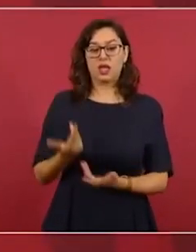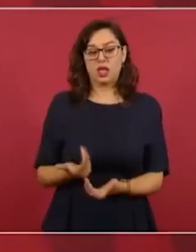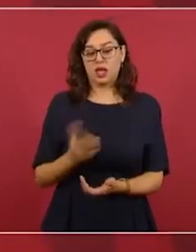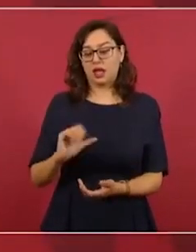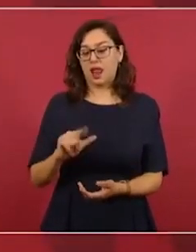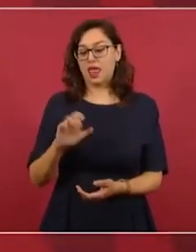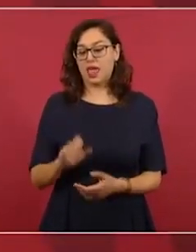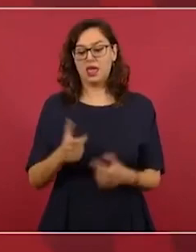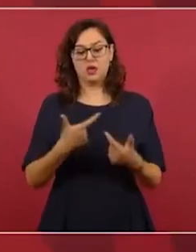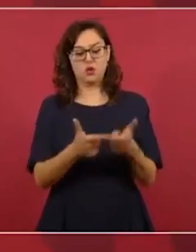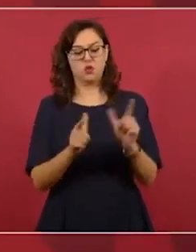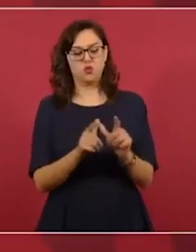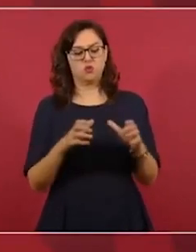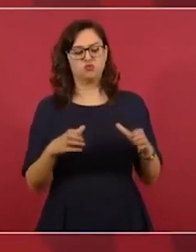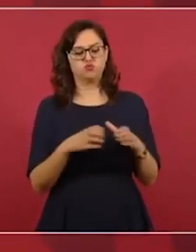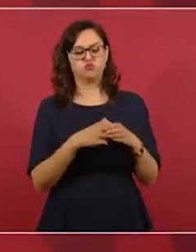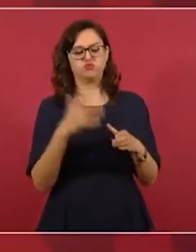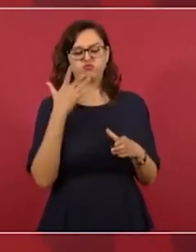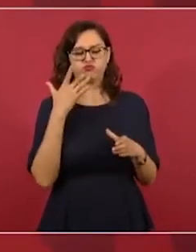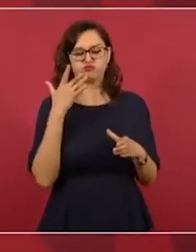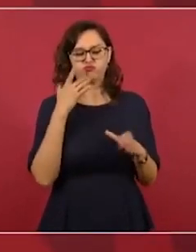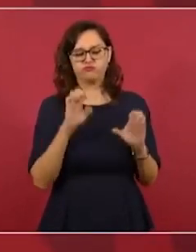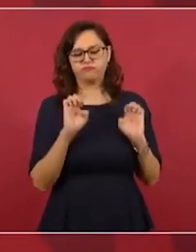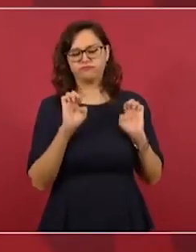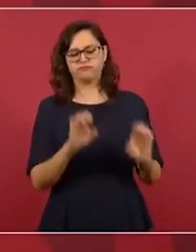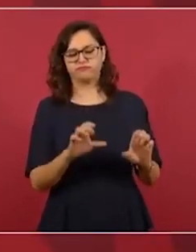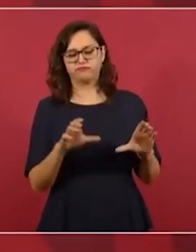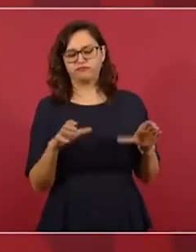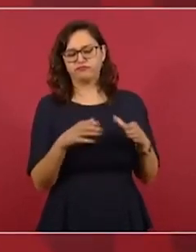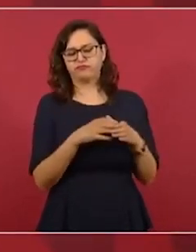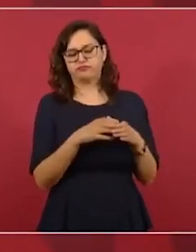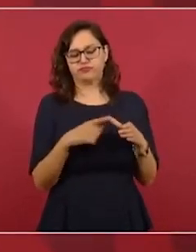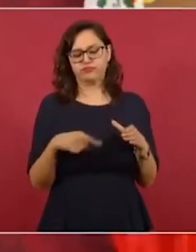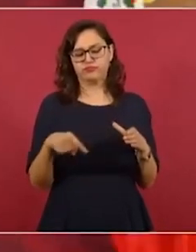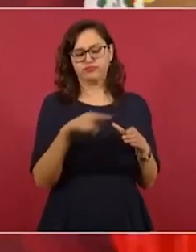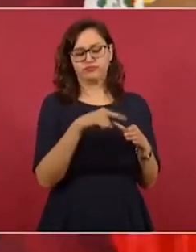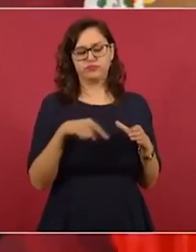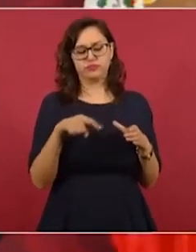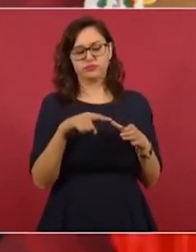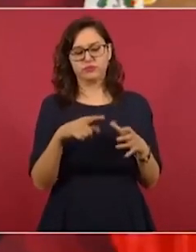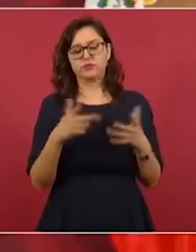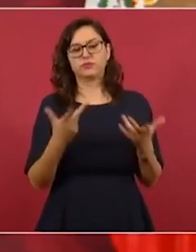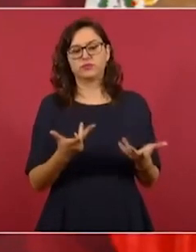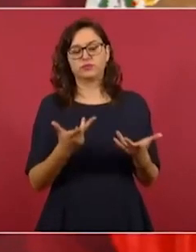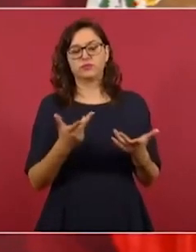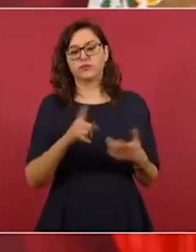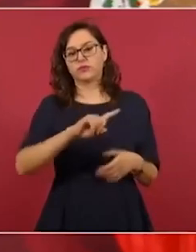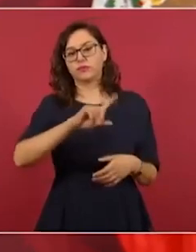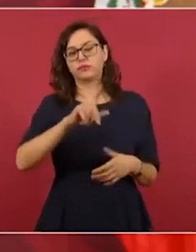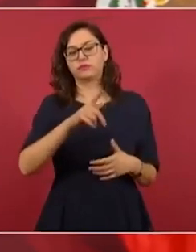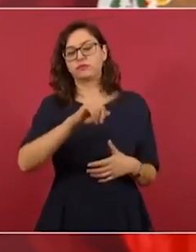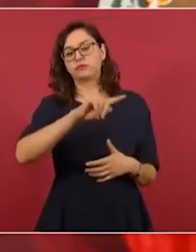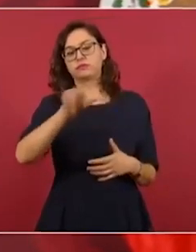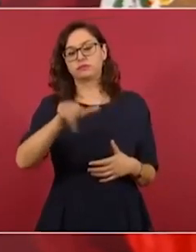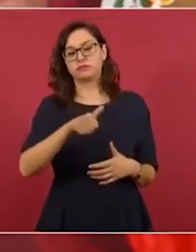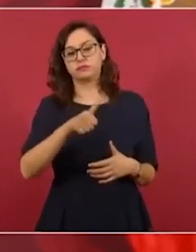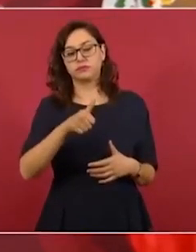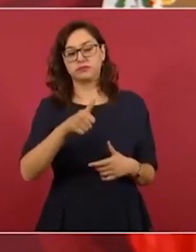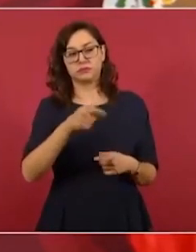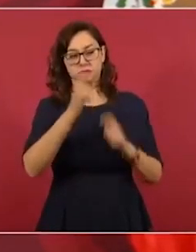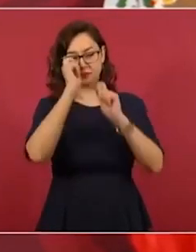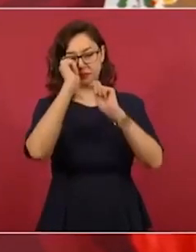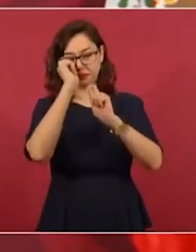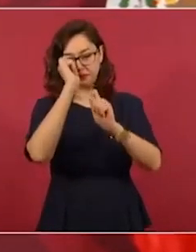que los inmortalizó Rodin en una escultura de cuando fueron